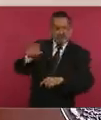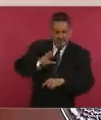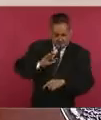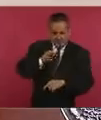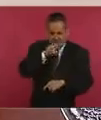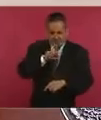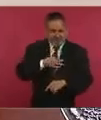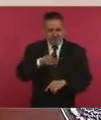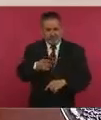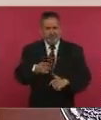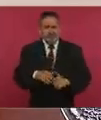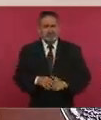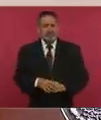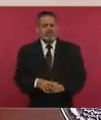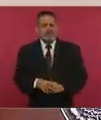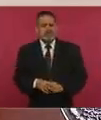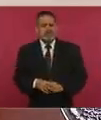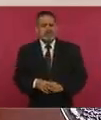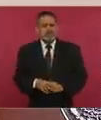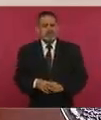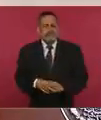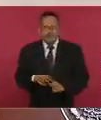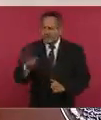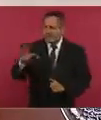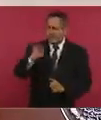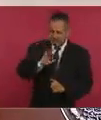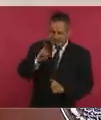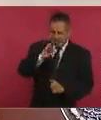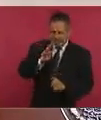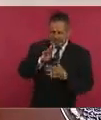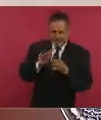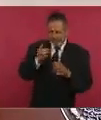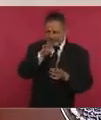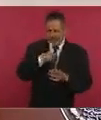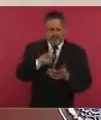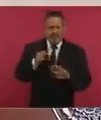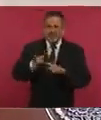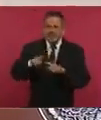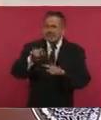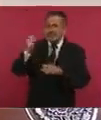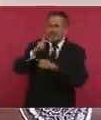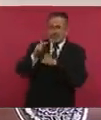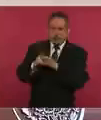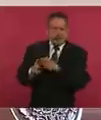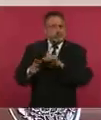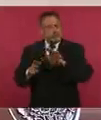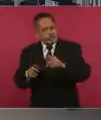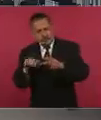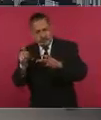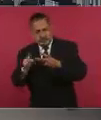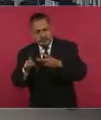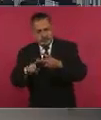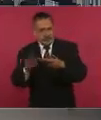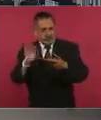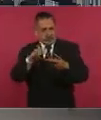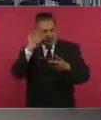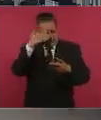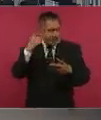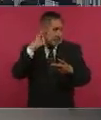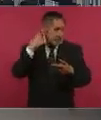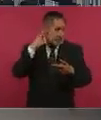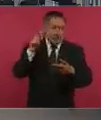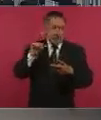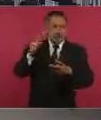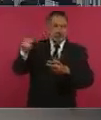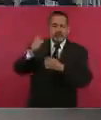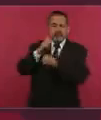me lo informan. Y también si saben que hay un gobierno